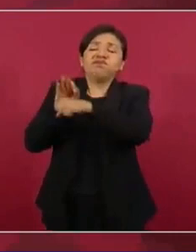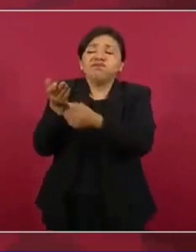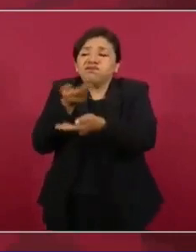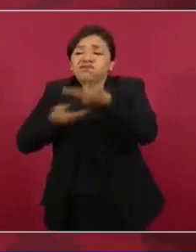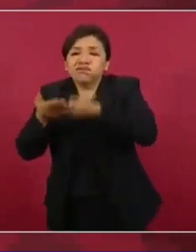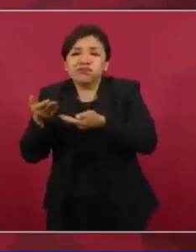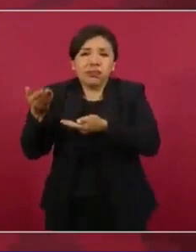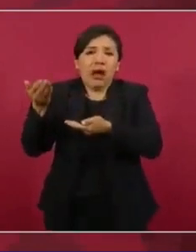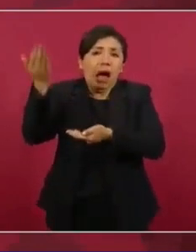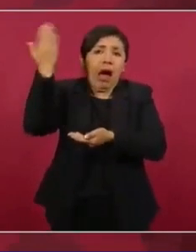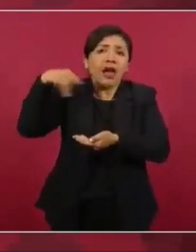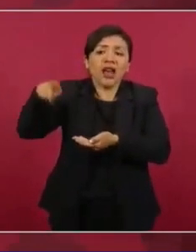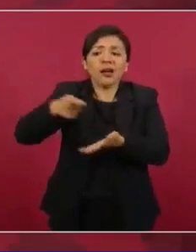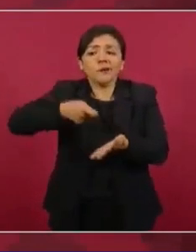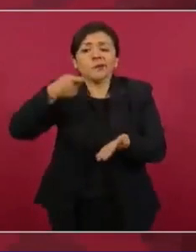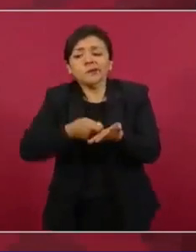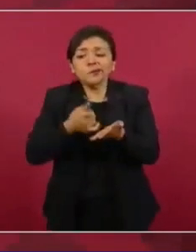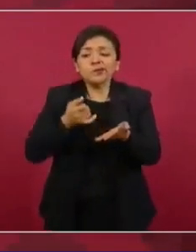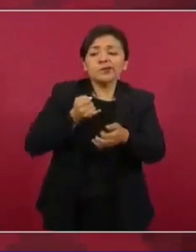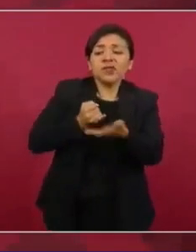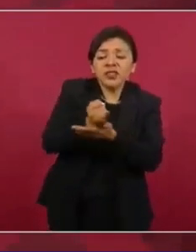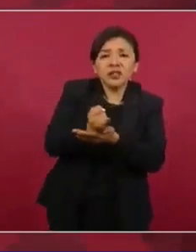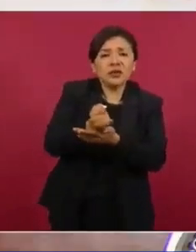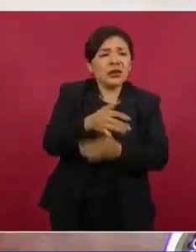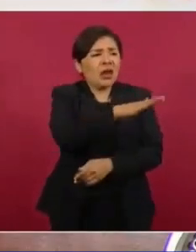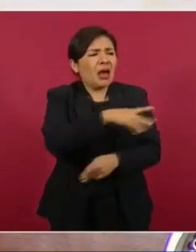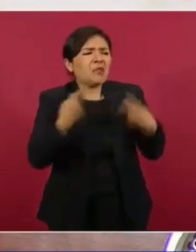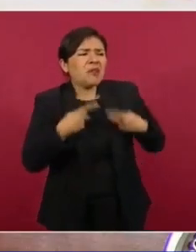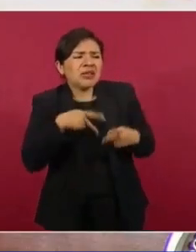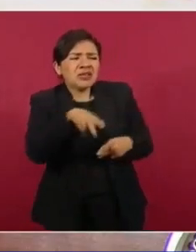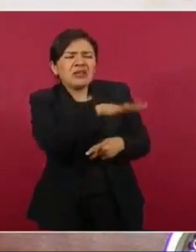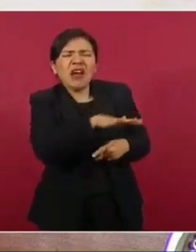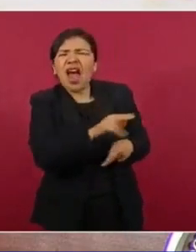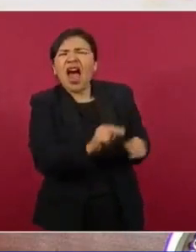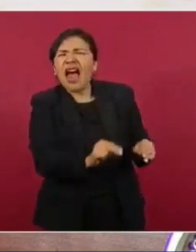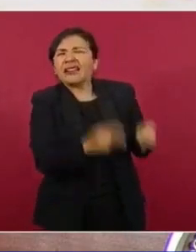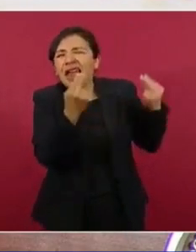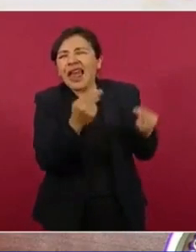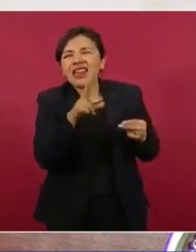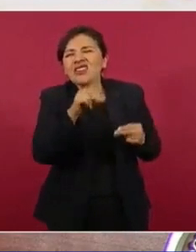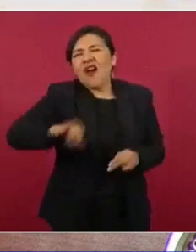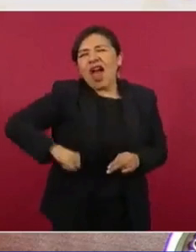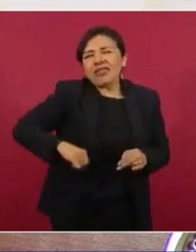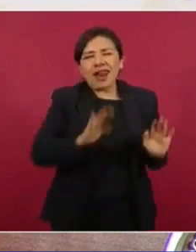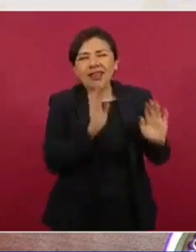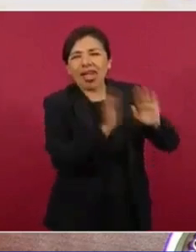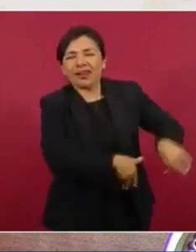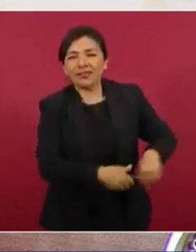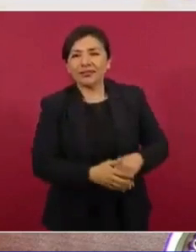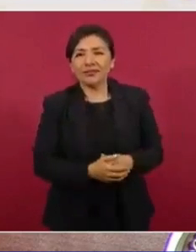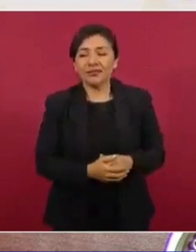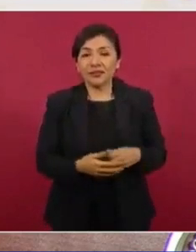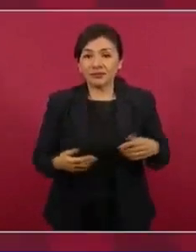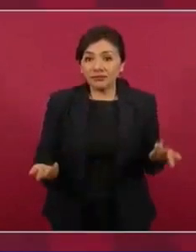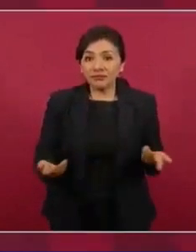era la que resolvía, el pueblo no contaba y lo que